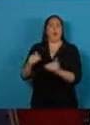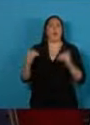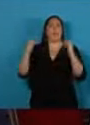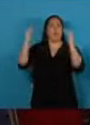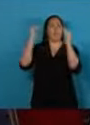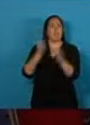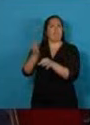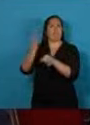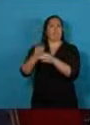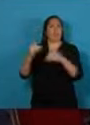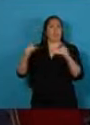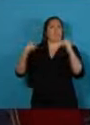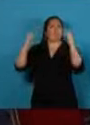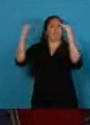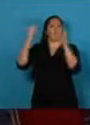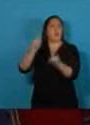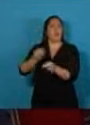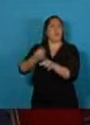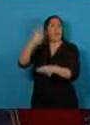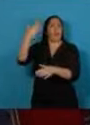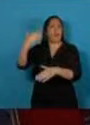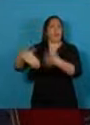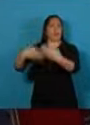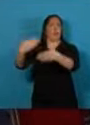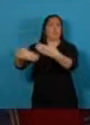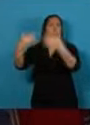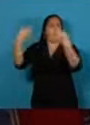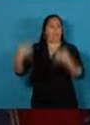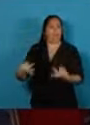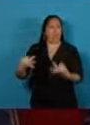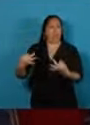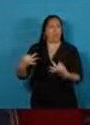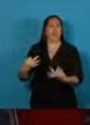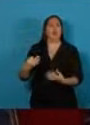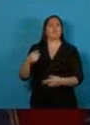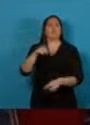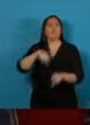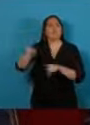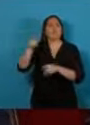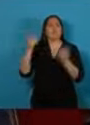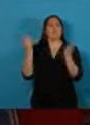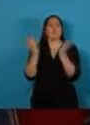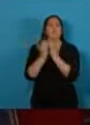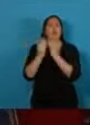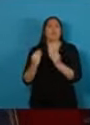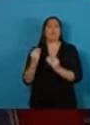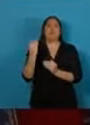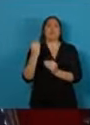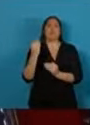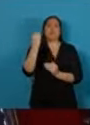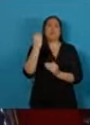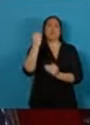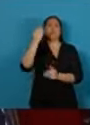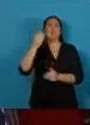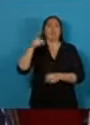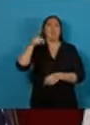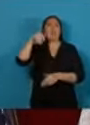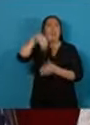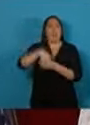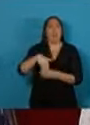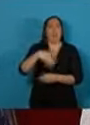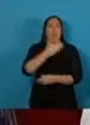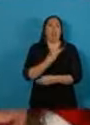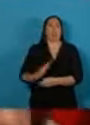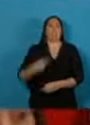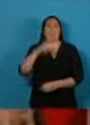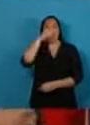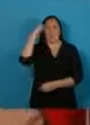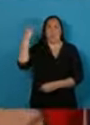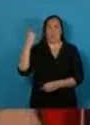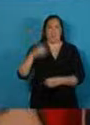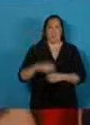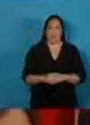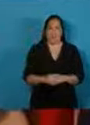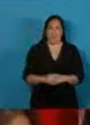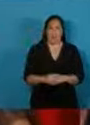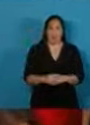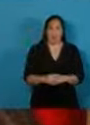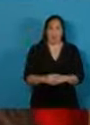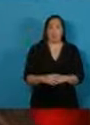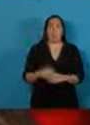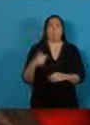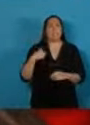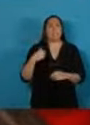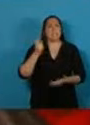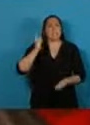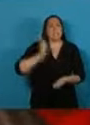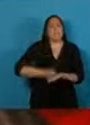como un eje de profesionalización mérito y carrera administrativa en el marco del estado nacional impulsamos todas